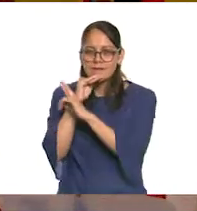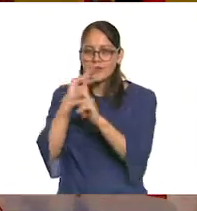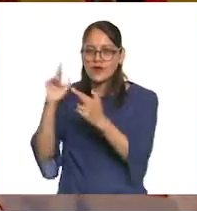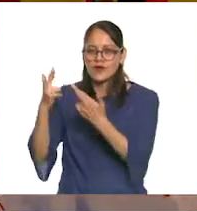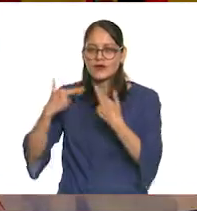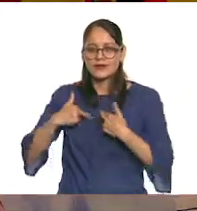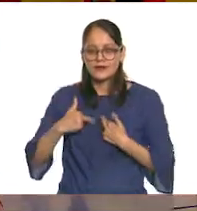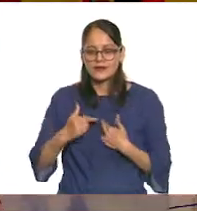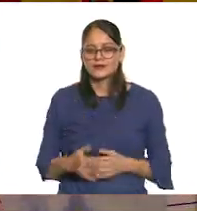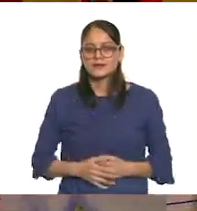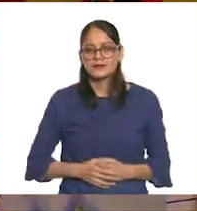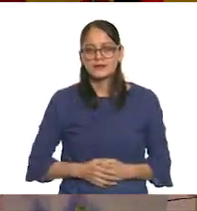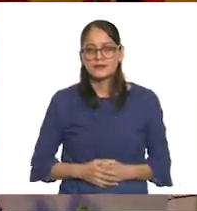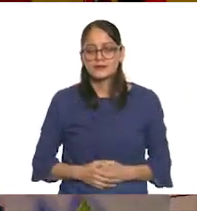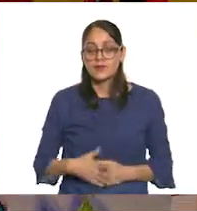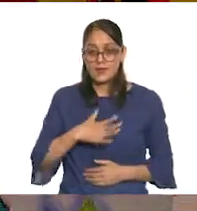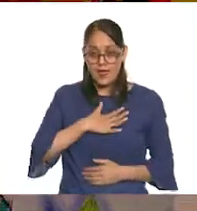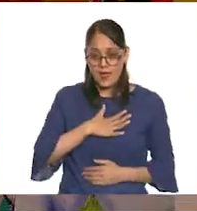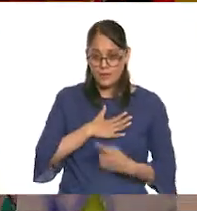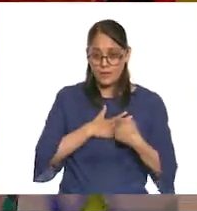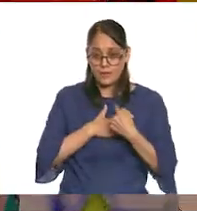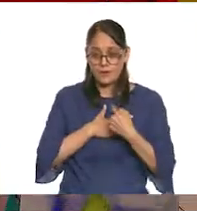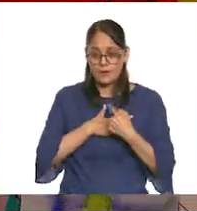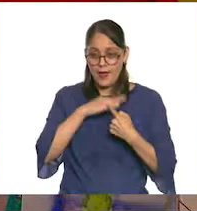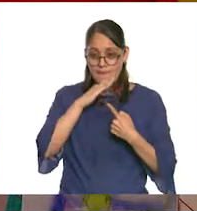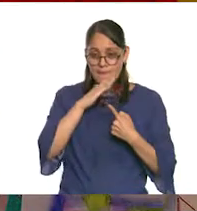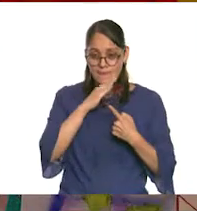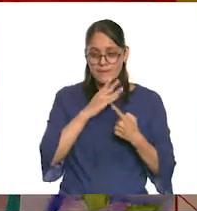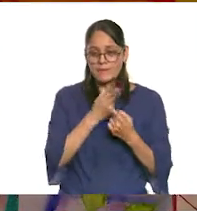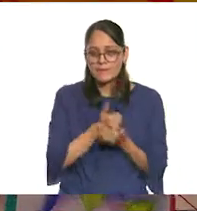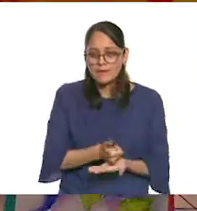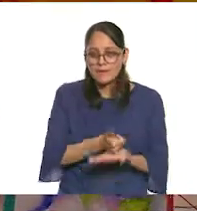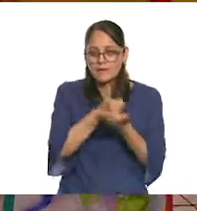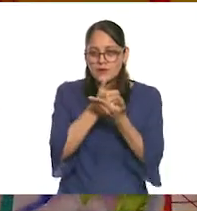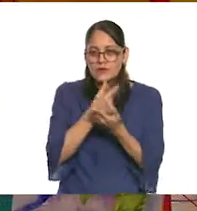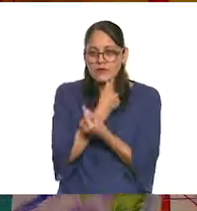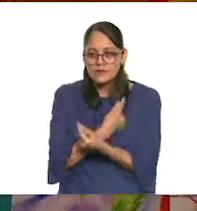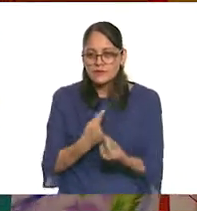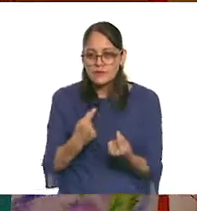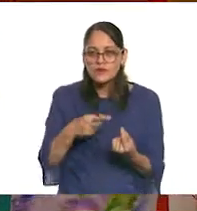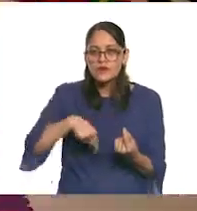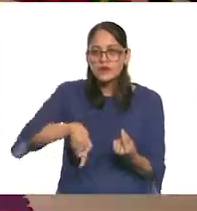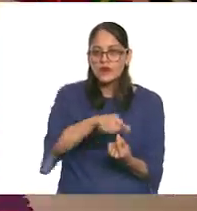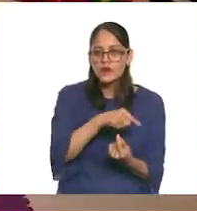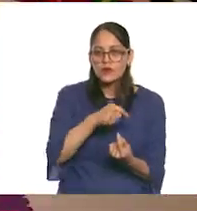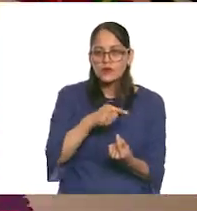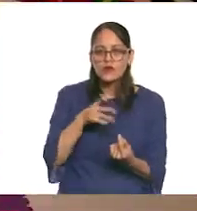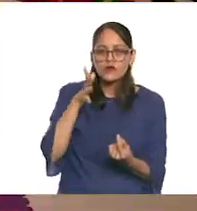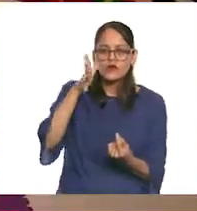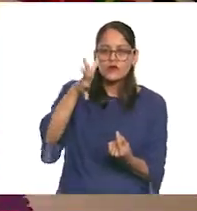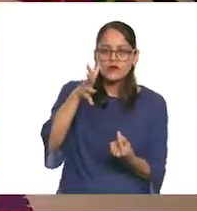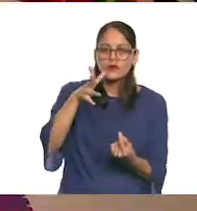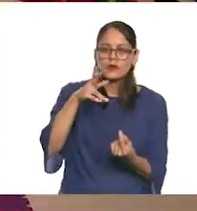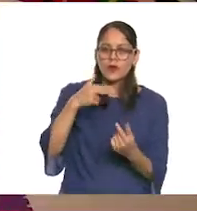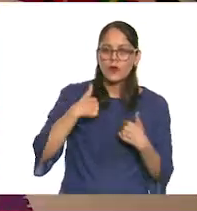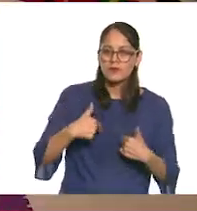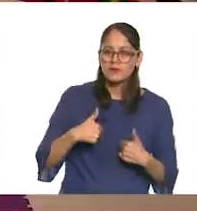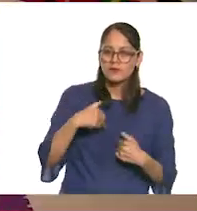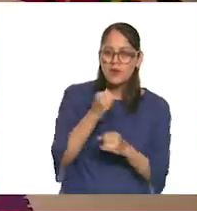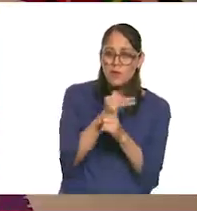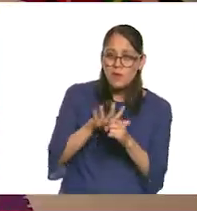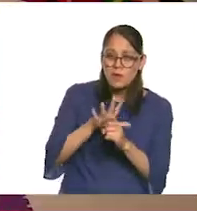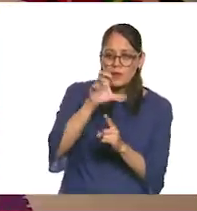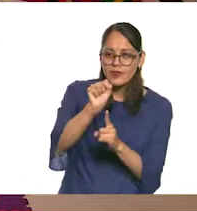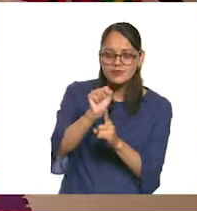todos. El amor de una madre es el combustible que hace que un ser humano logre lo imposible. Las